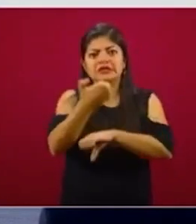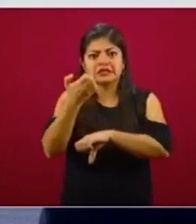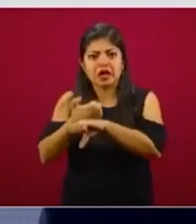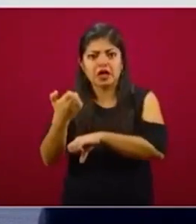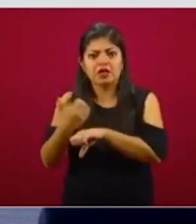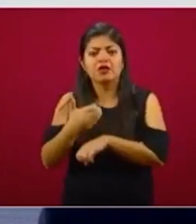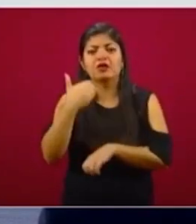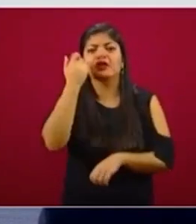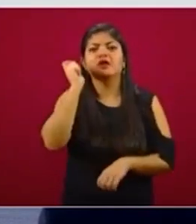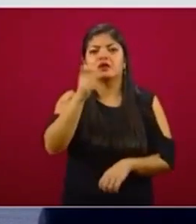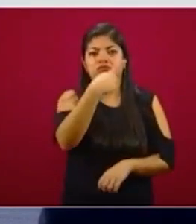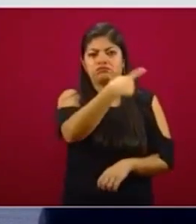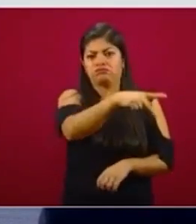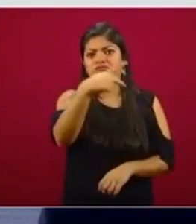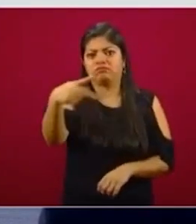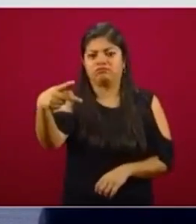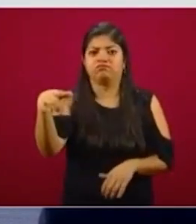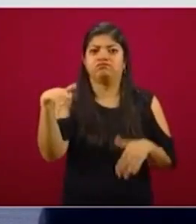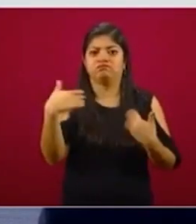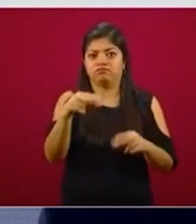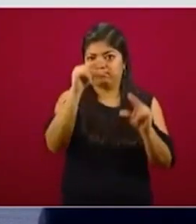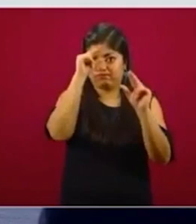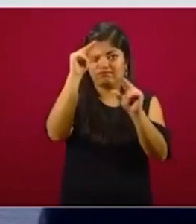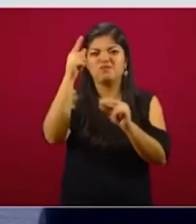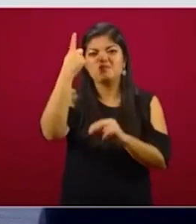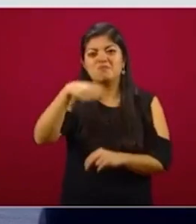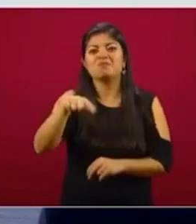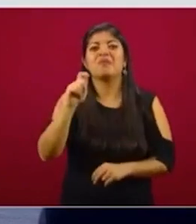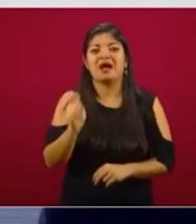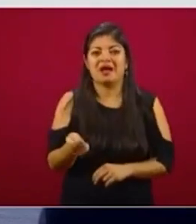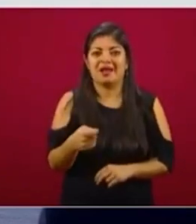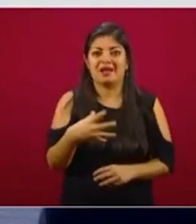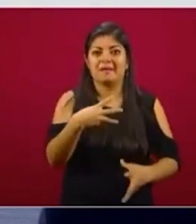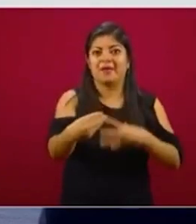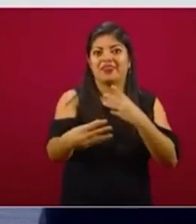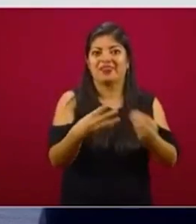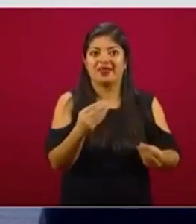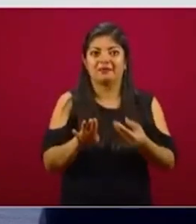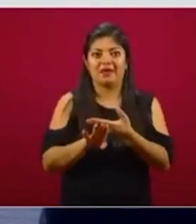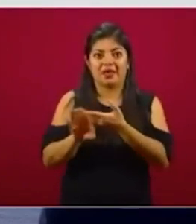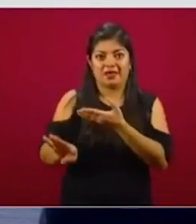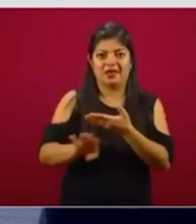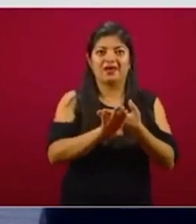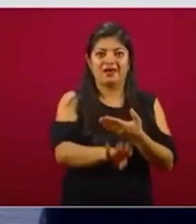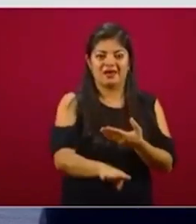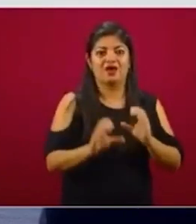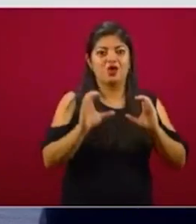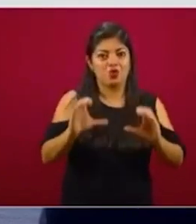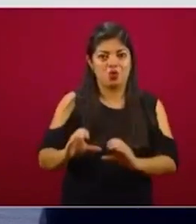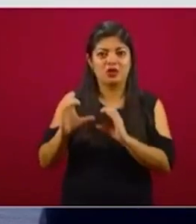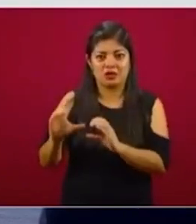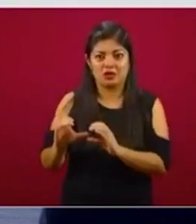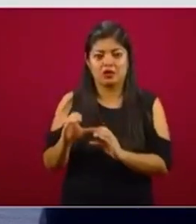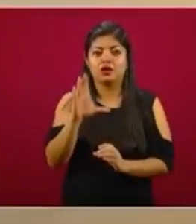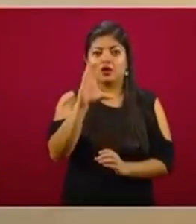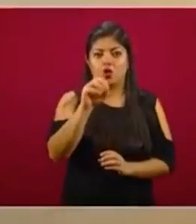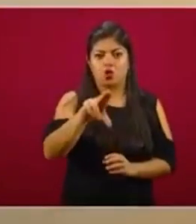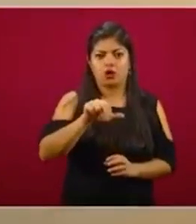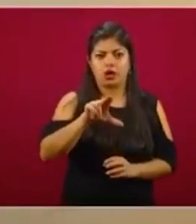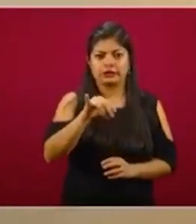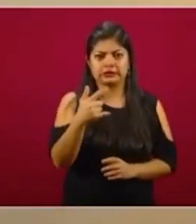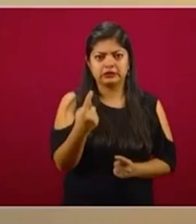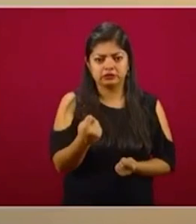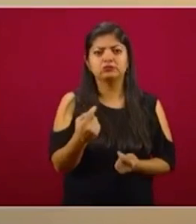nuestras capacidades a esta lucha en contra de esta pandemia, pues el CONACYT hizo lo propio, integramos